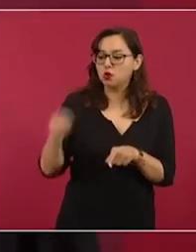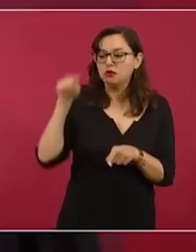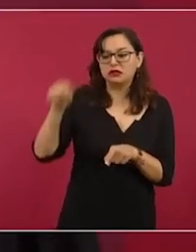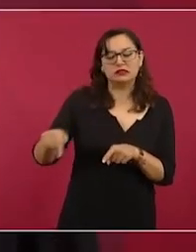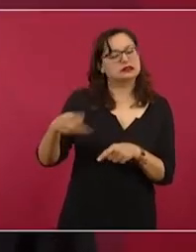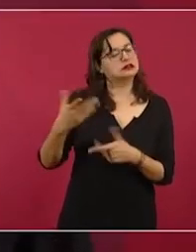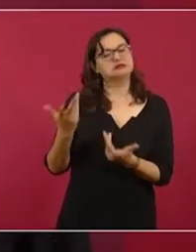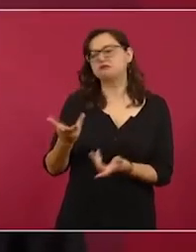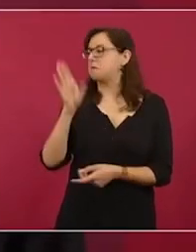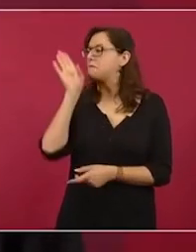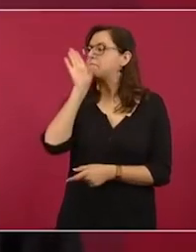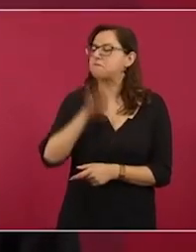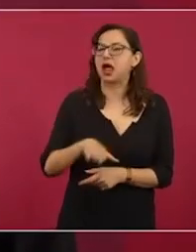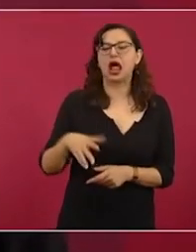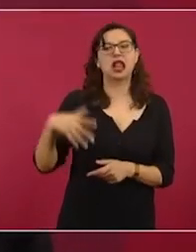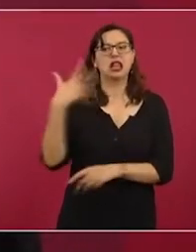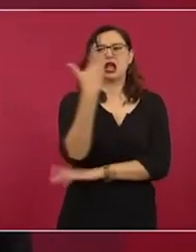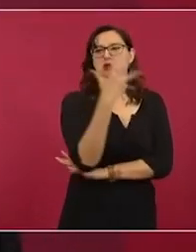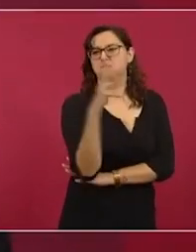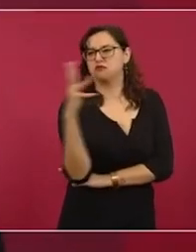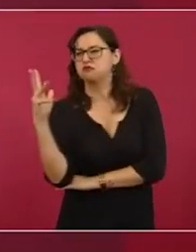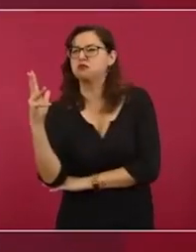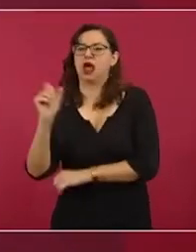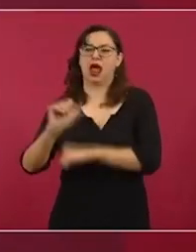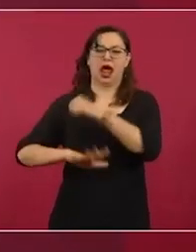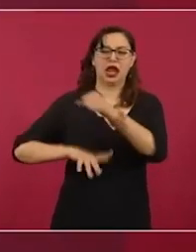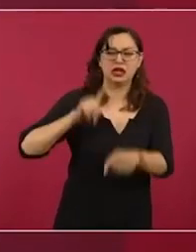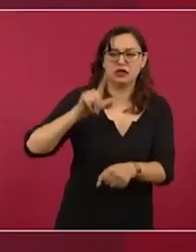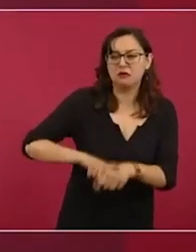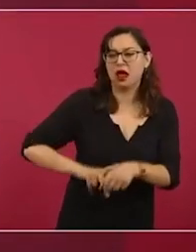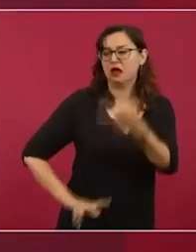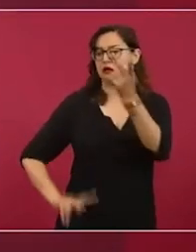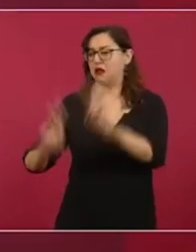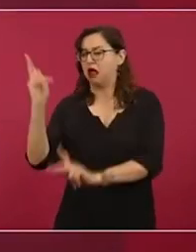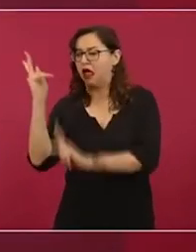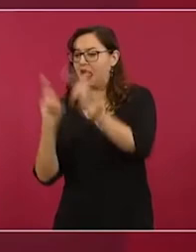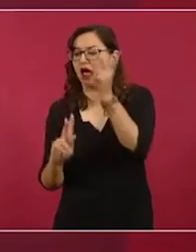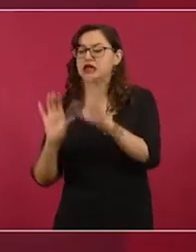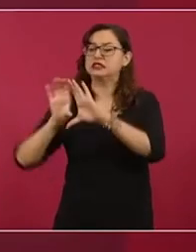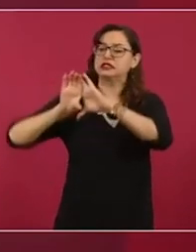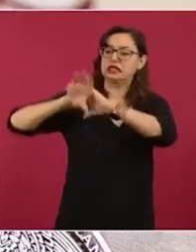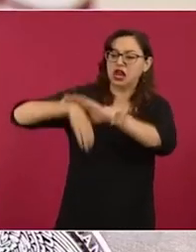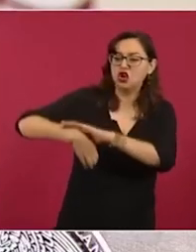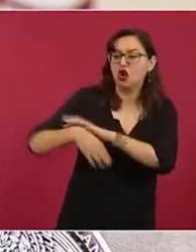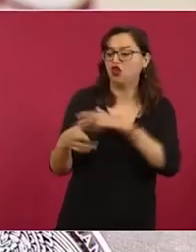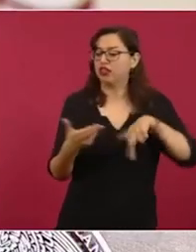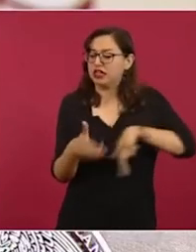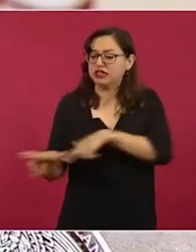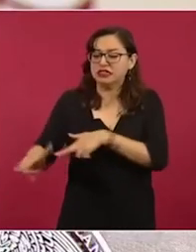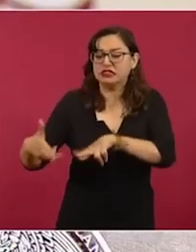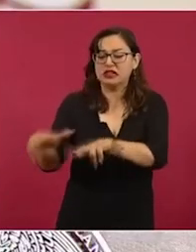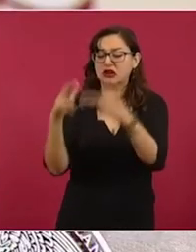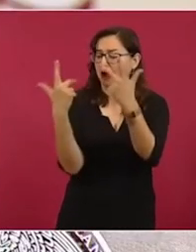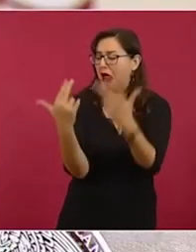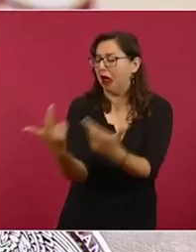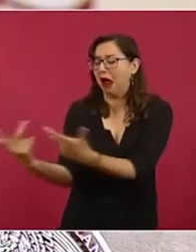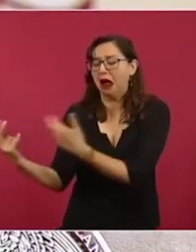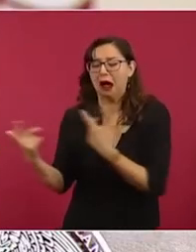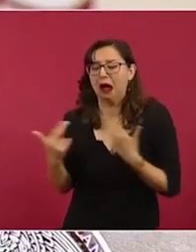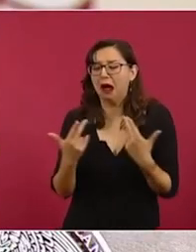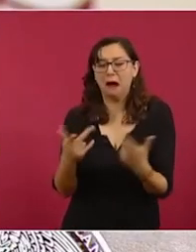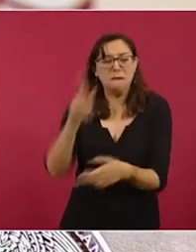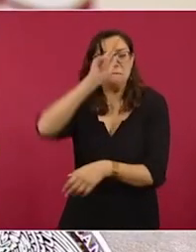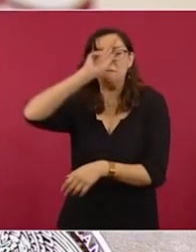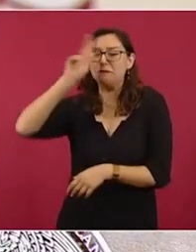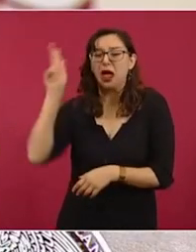de la selva, flora y fauna. cenotes y ríos subterráneos. Lo cual no es verdad. El